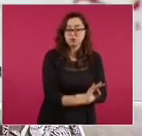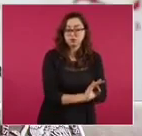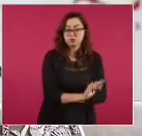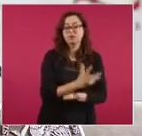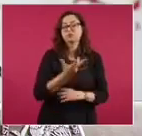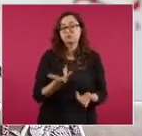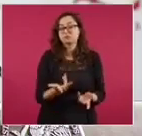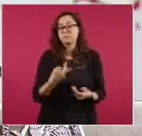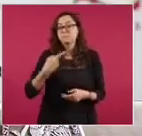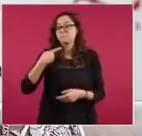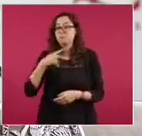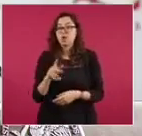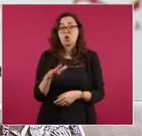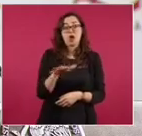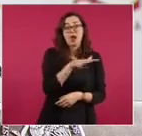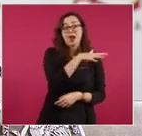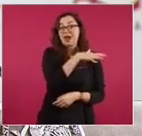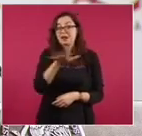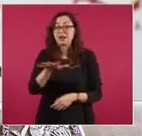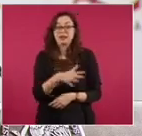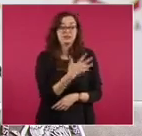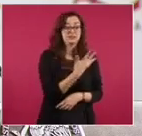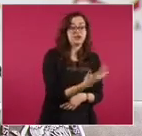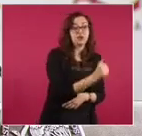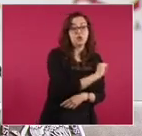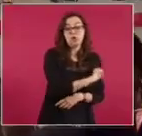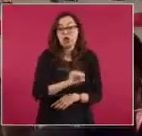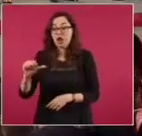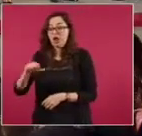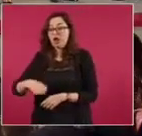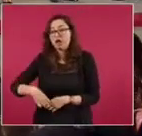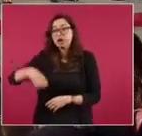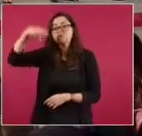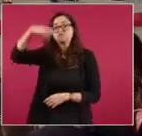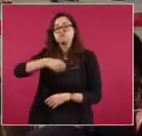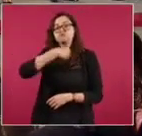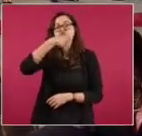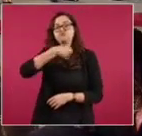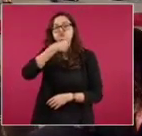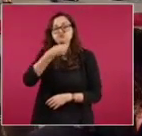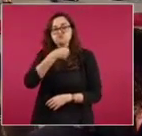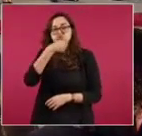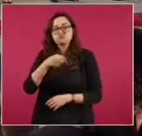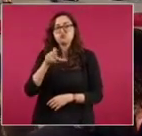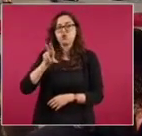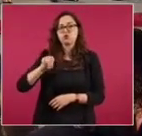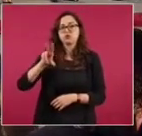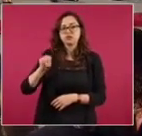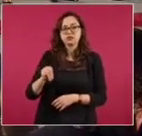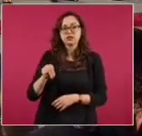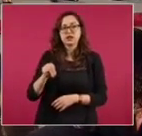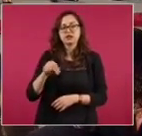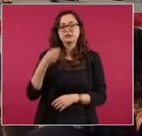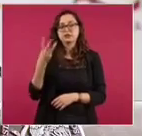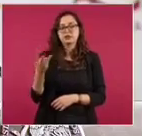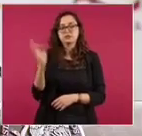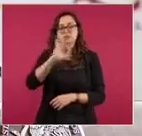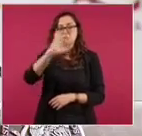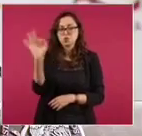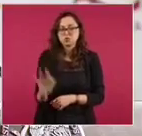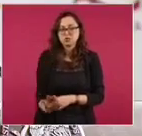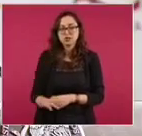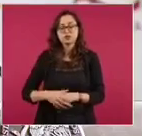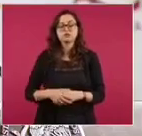83 por ciento la cobertura general en toda la población elegible para ser vacunada. Y lo último